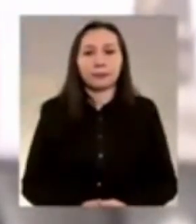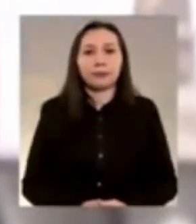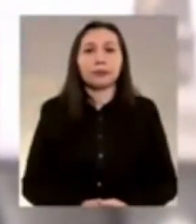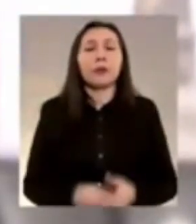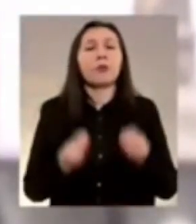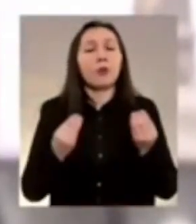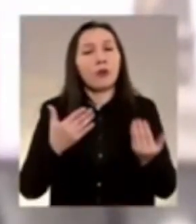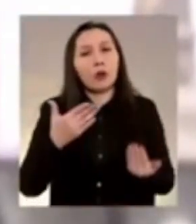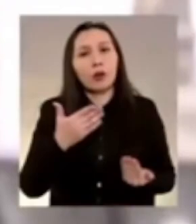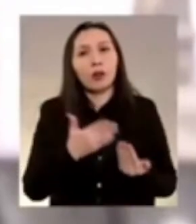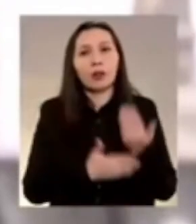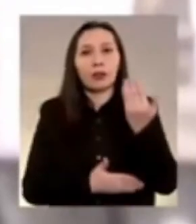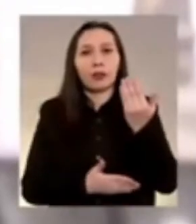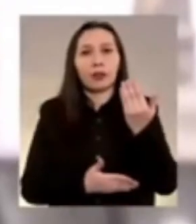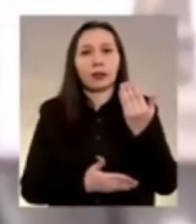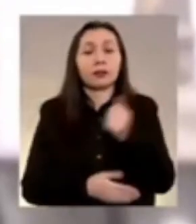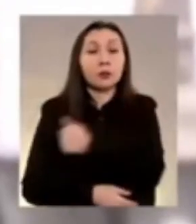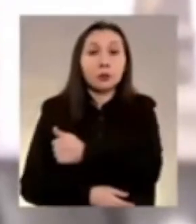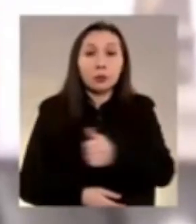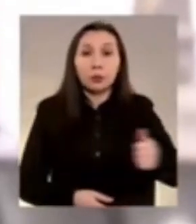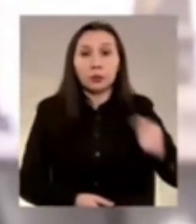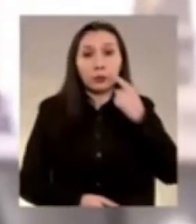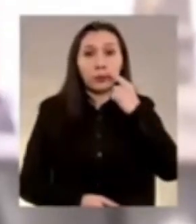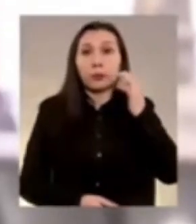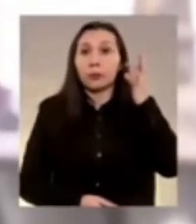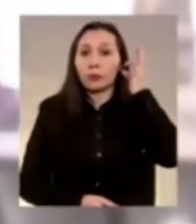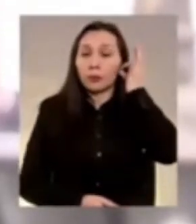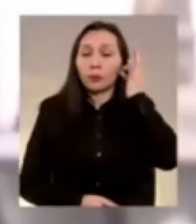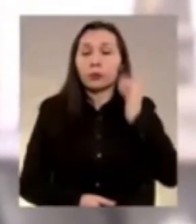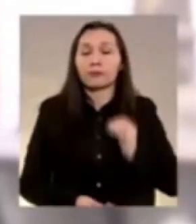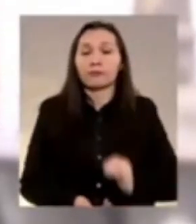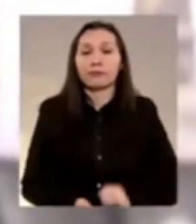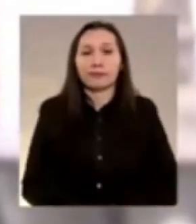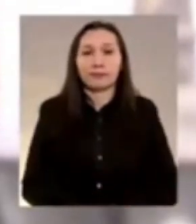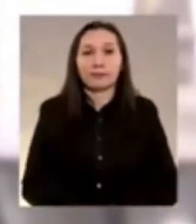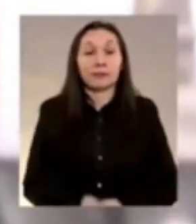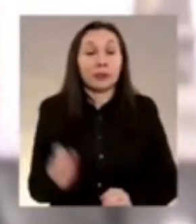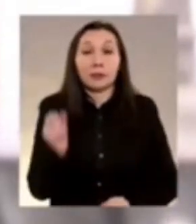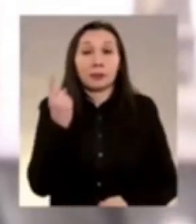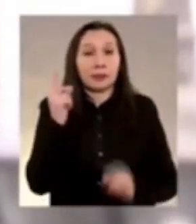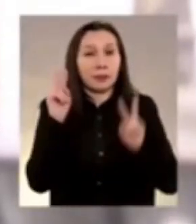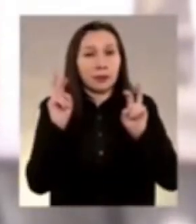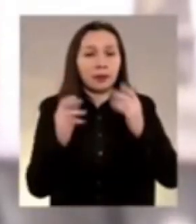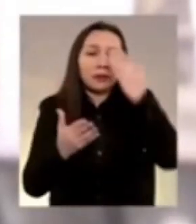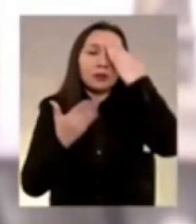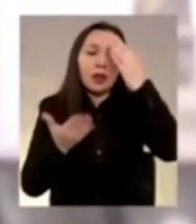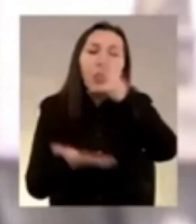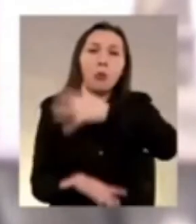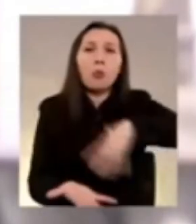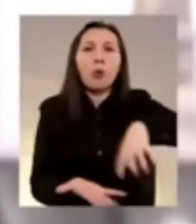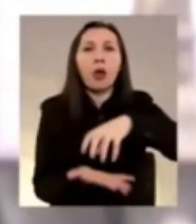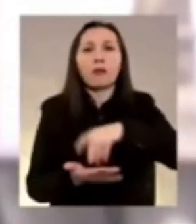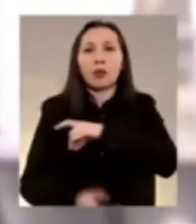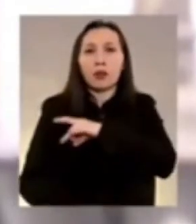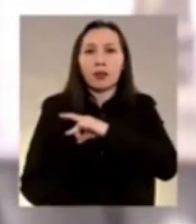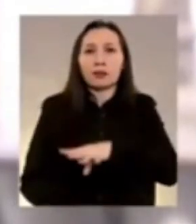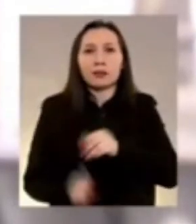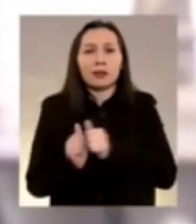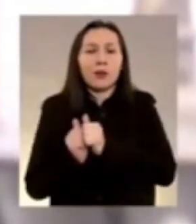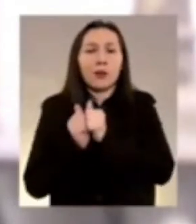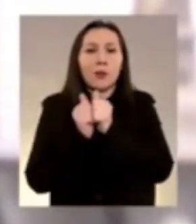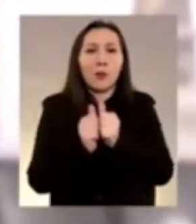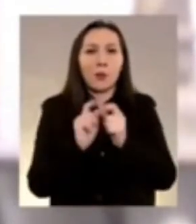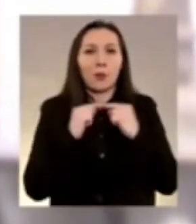Muy buenos días a todas y a todos. En primer lugar, saludo al pueblo de Chile que nos